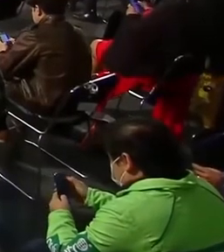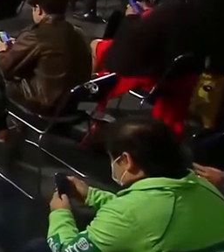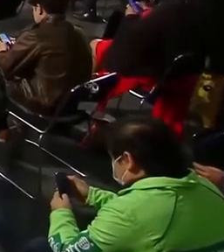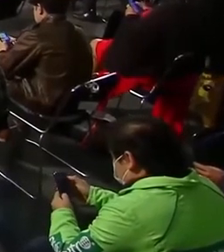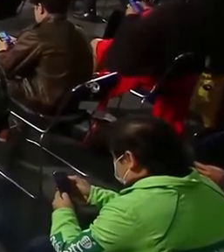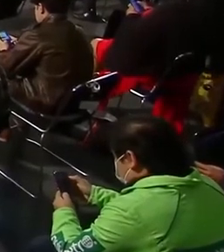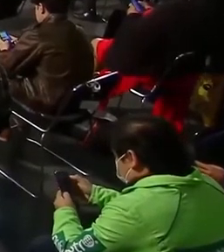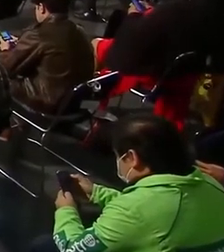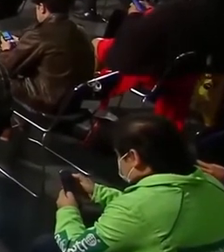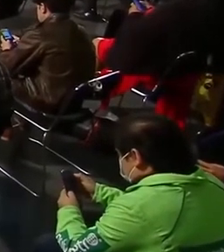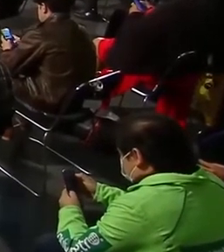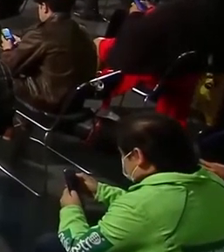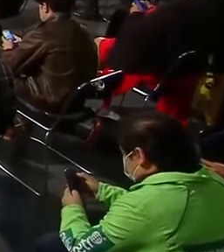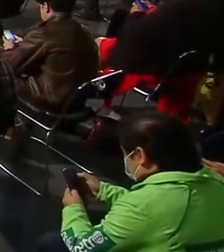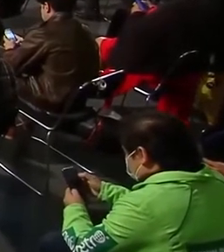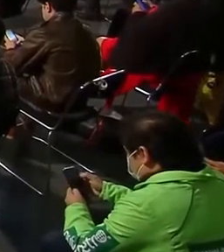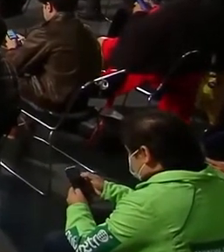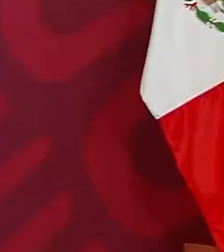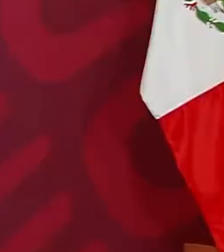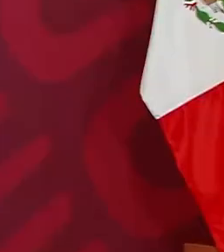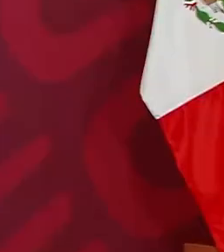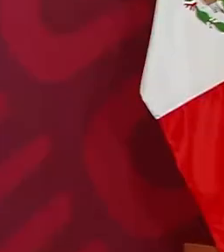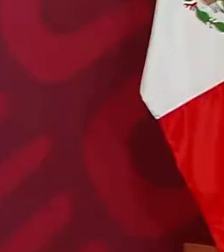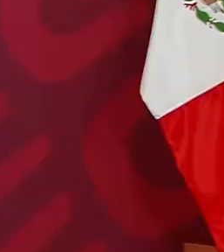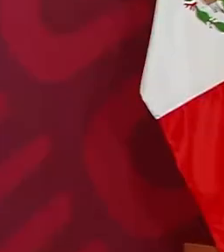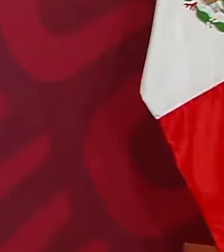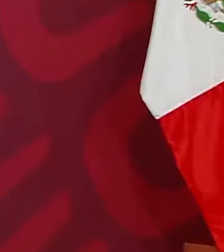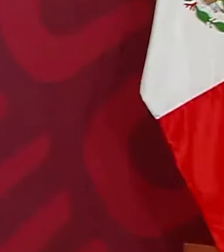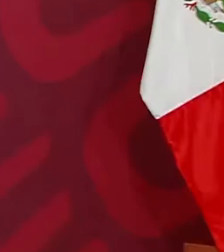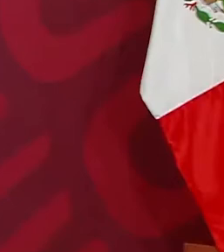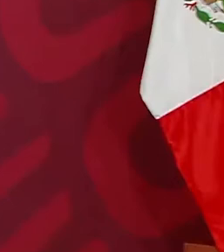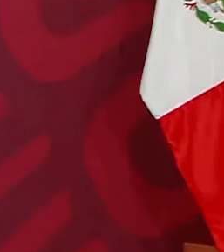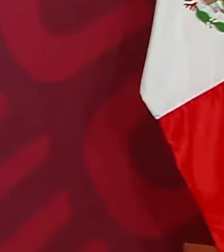Él mismo lo ha dicho.